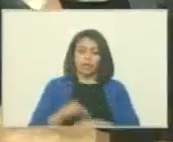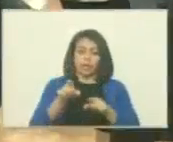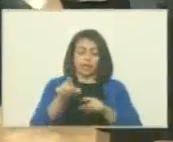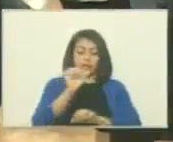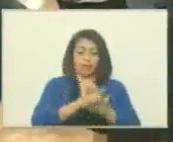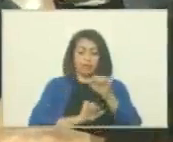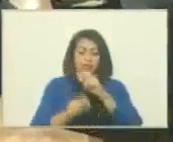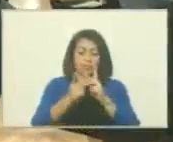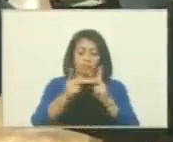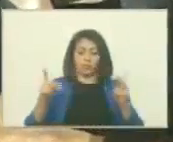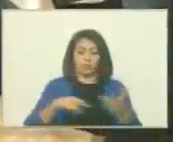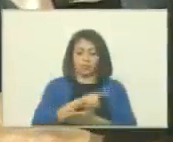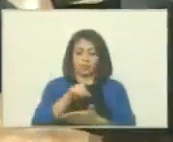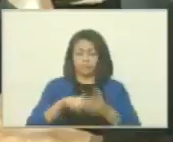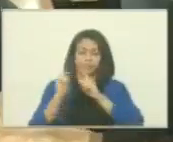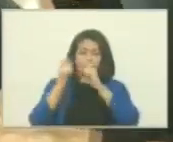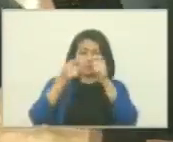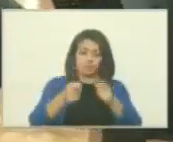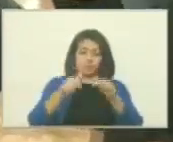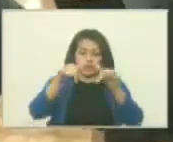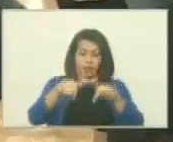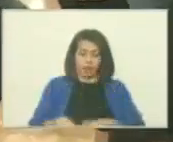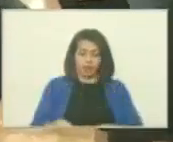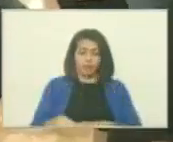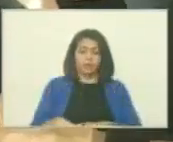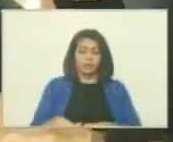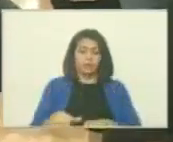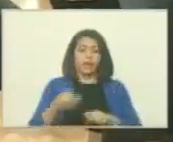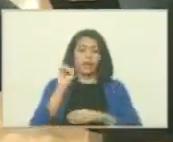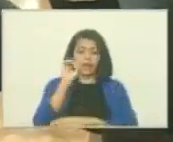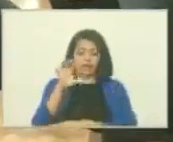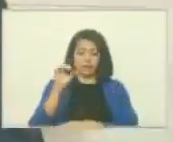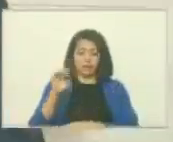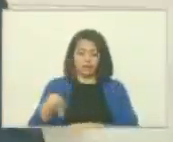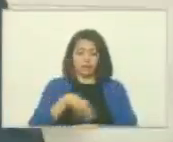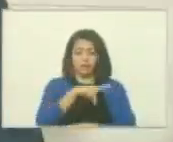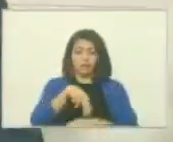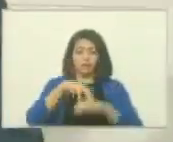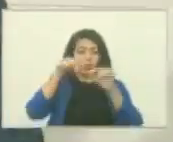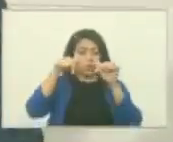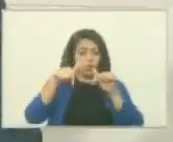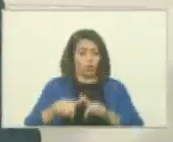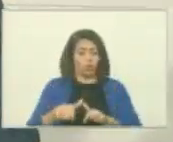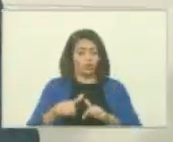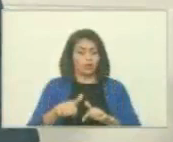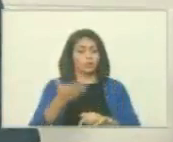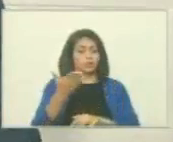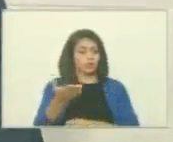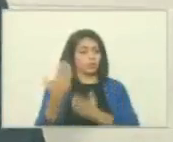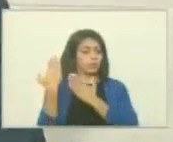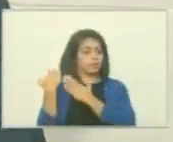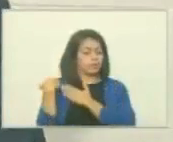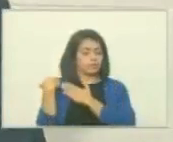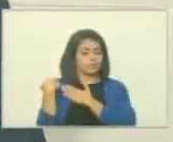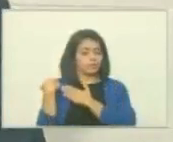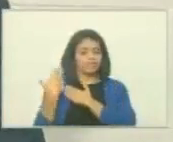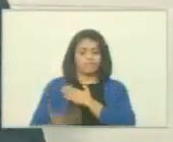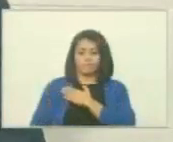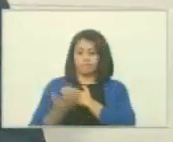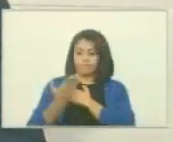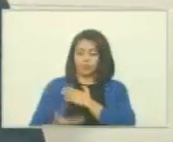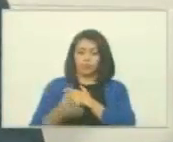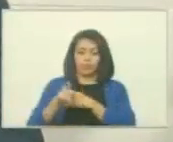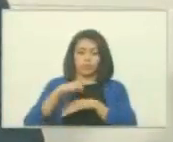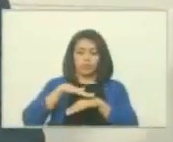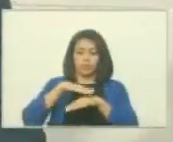Defensor Público General designado por esta sagrada Asamblea Nacional el día de hoy, que su responsabilidad es fundamental